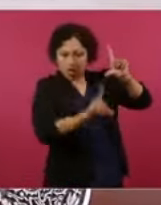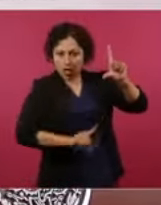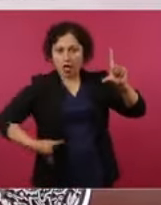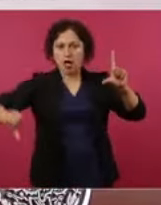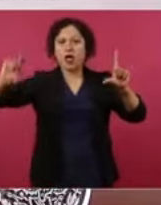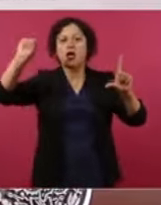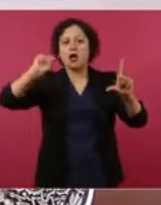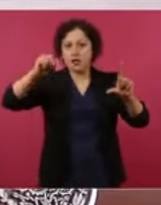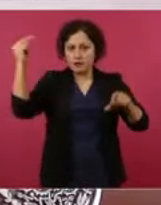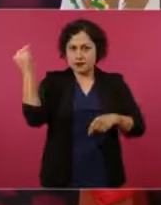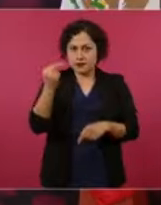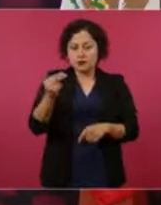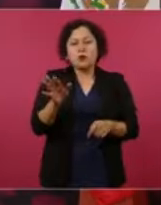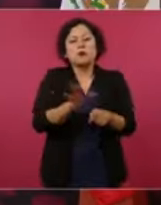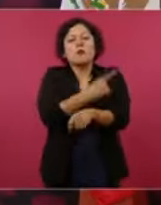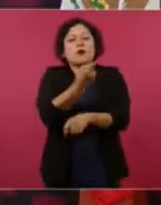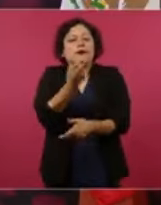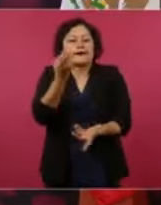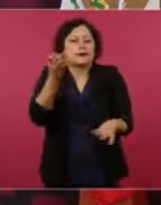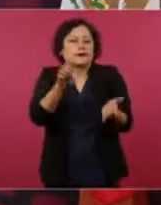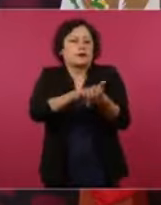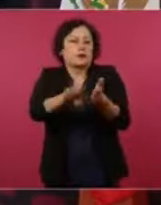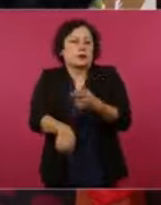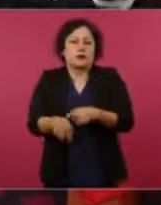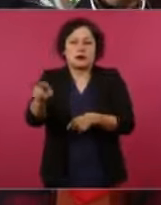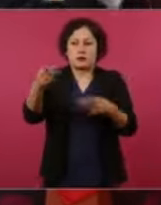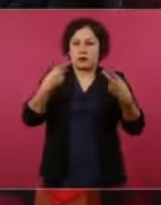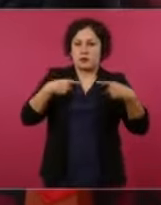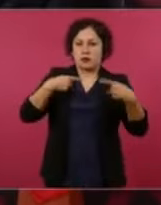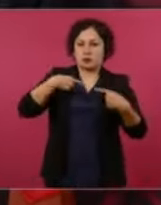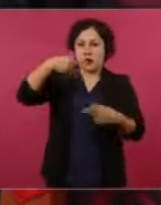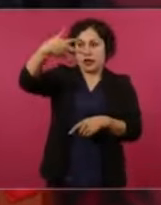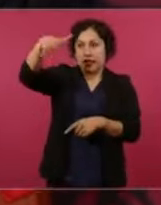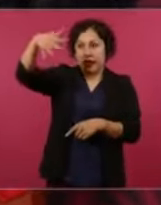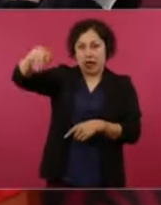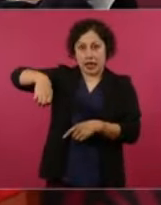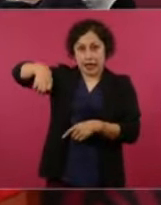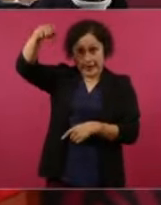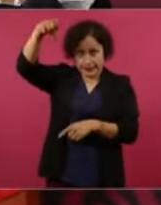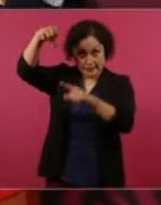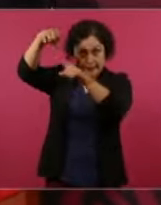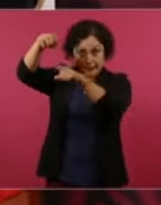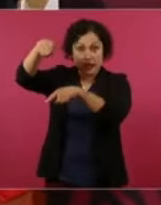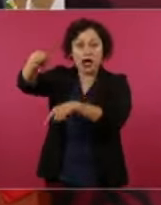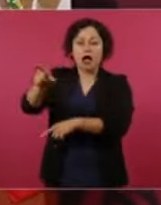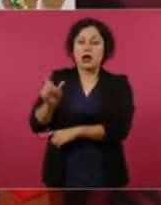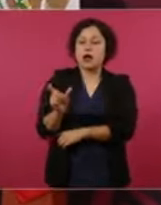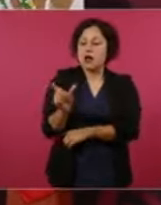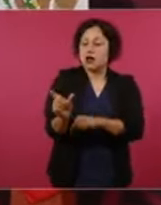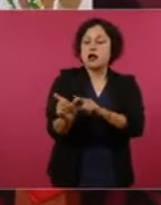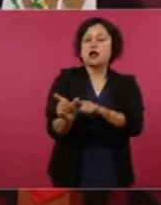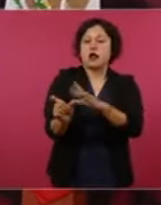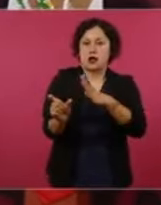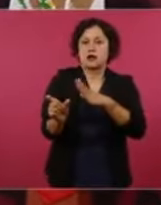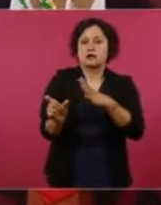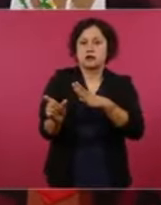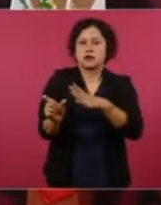tenía que ir a una sucursal de un banco particular que estaba